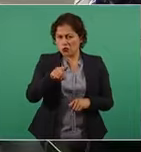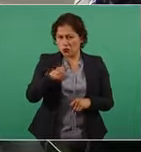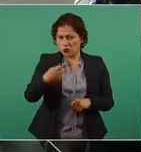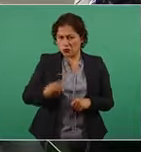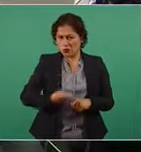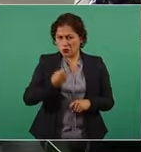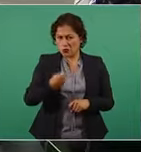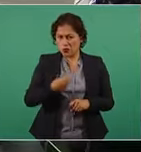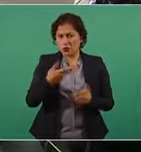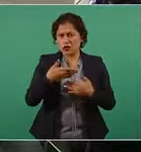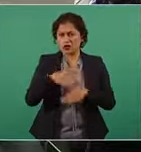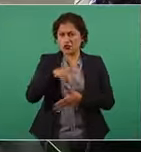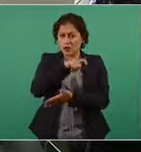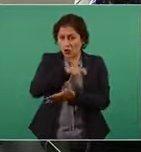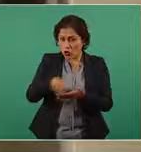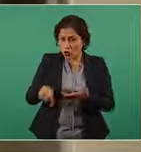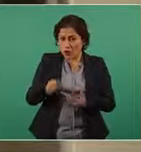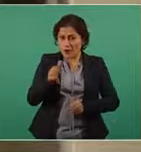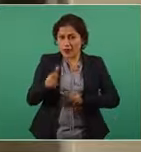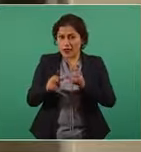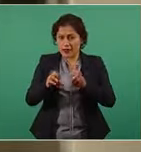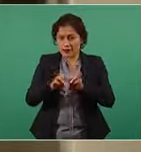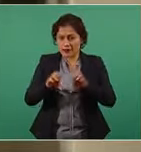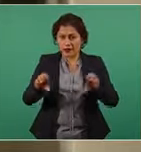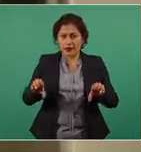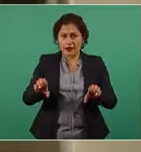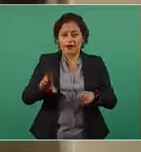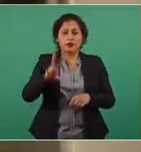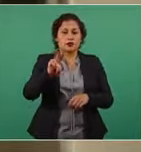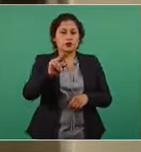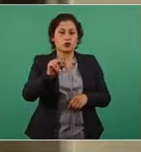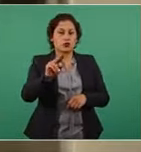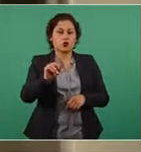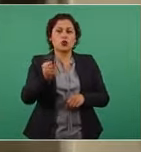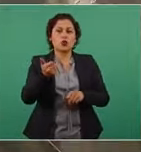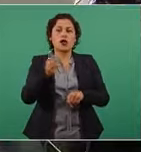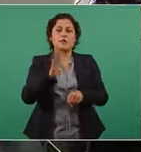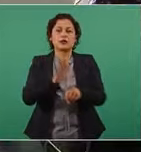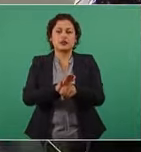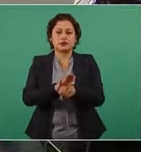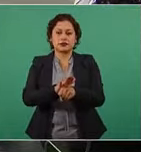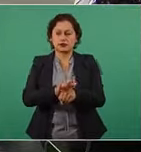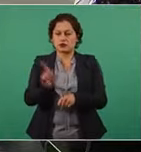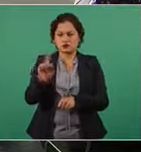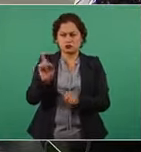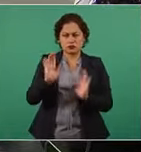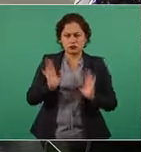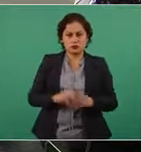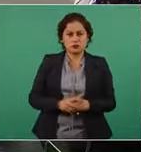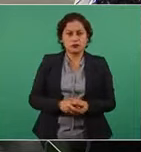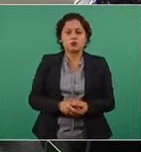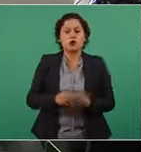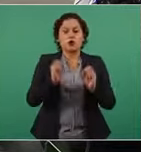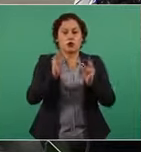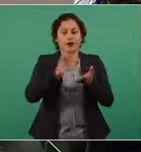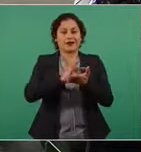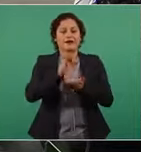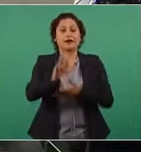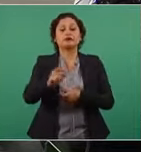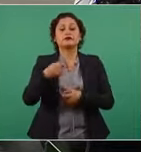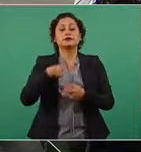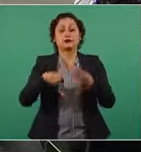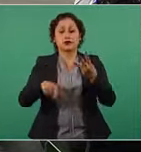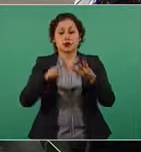compra de los trenes. No, aparte de la administración. Ah, no, no está. Muy bien, gracias. Y ya por tercera,